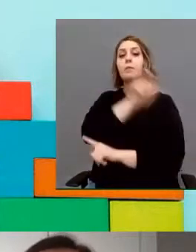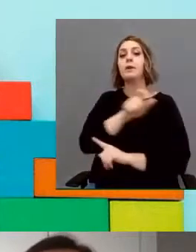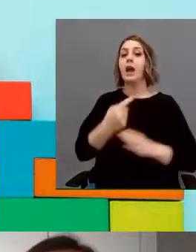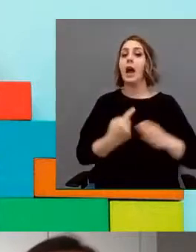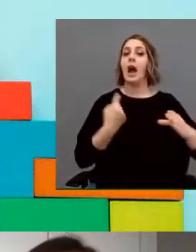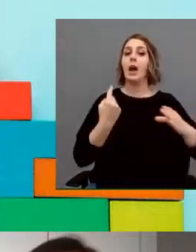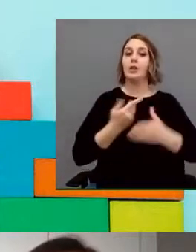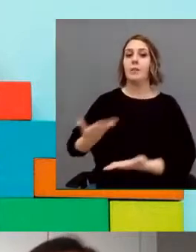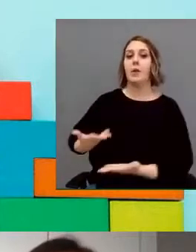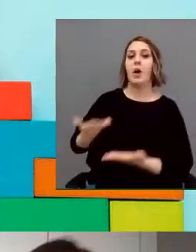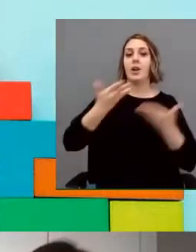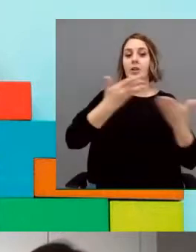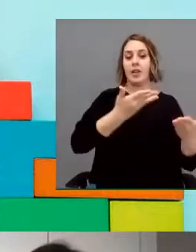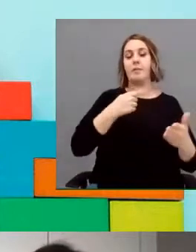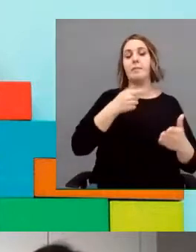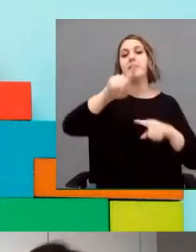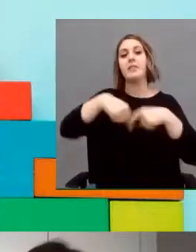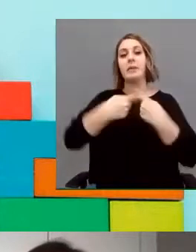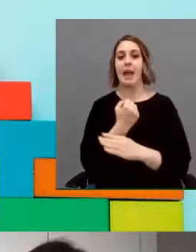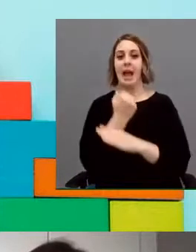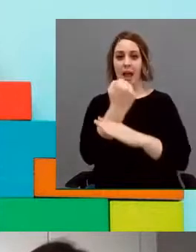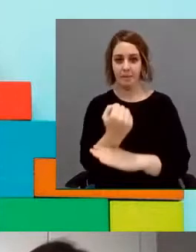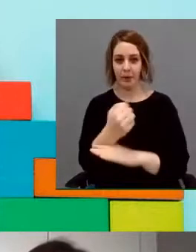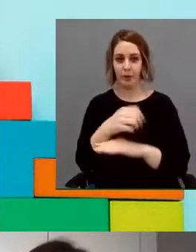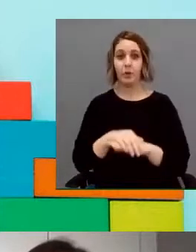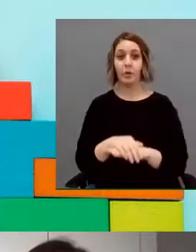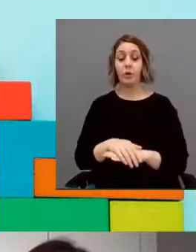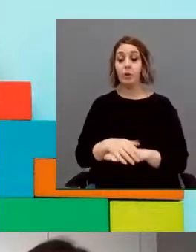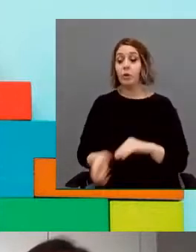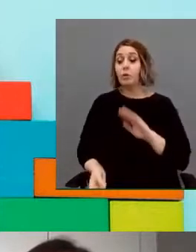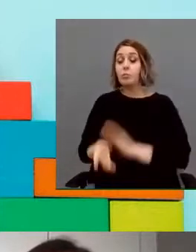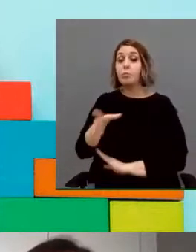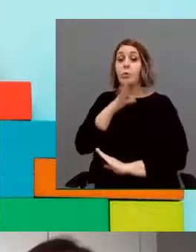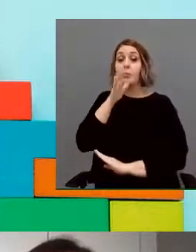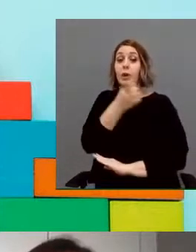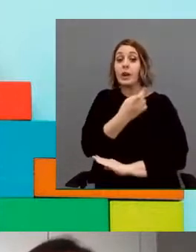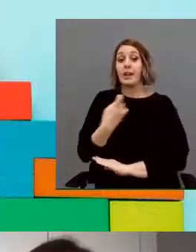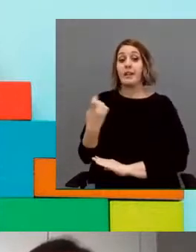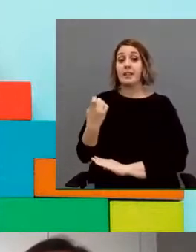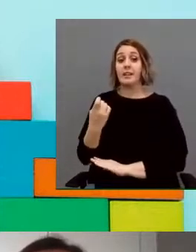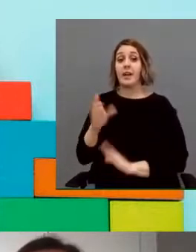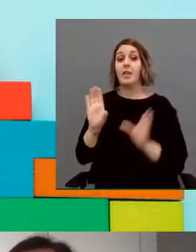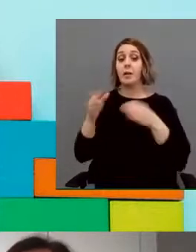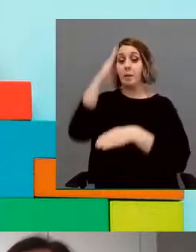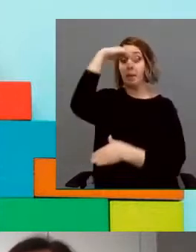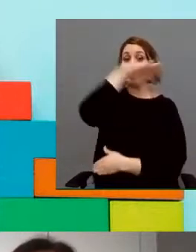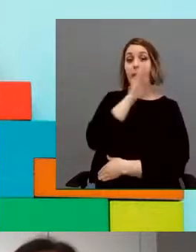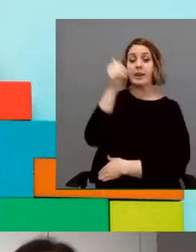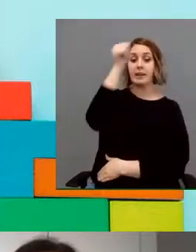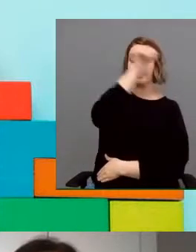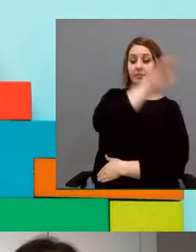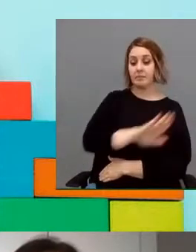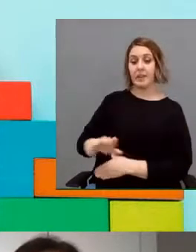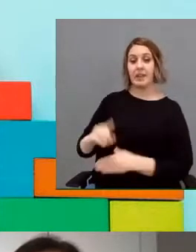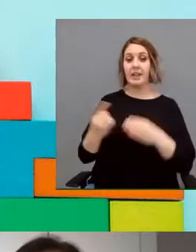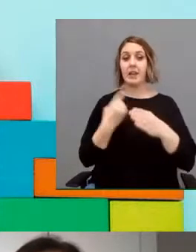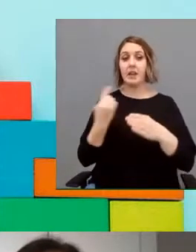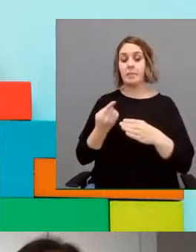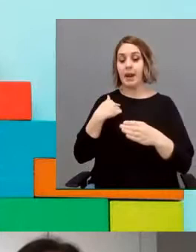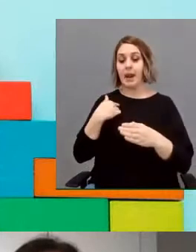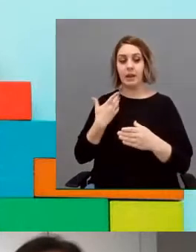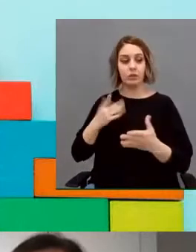apoyar a sus familias. Nace de la necesidad de un grupo de padres de niños y niñas de encontrar soluciones para su vida.